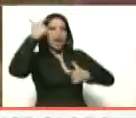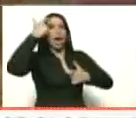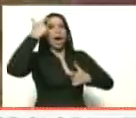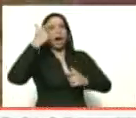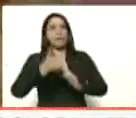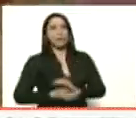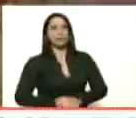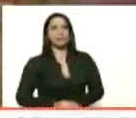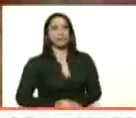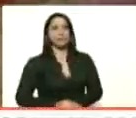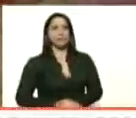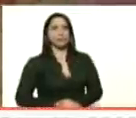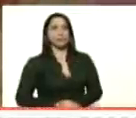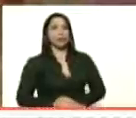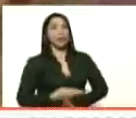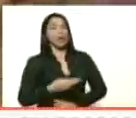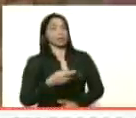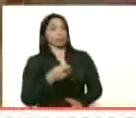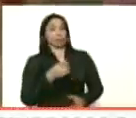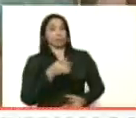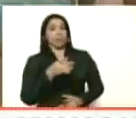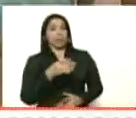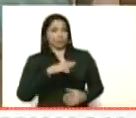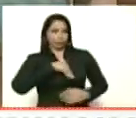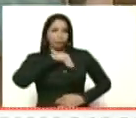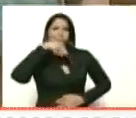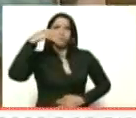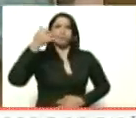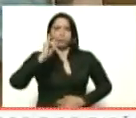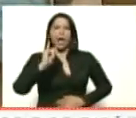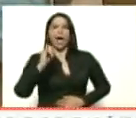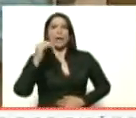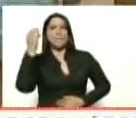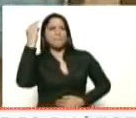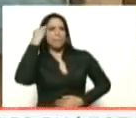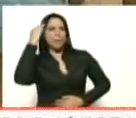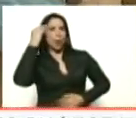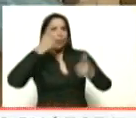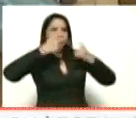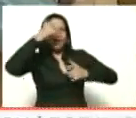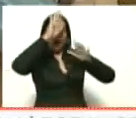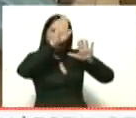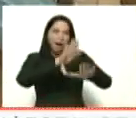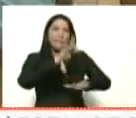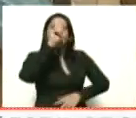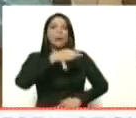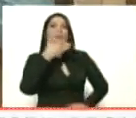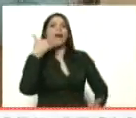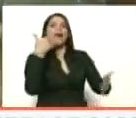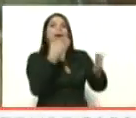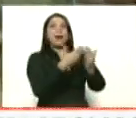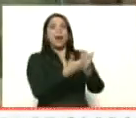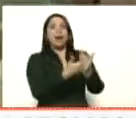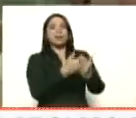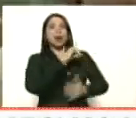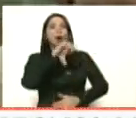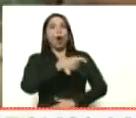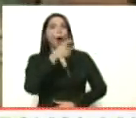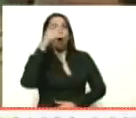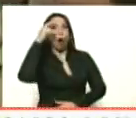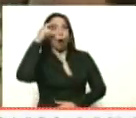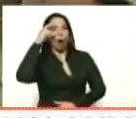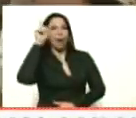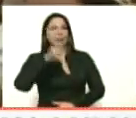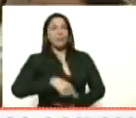Fría, que no esté con nosotros, pero aquí está en memorias de él. Y también darle gracias a Orja Riaza, nuestro